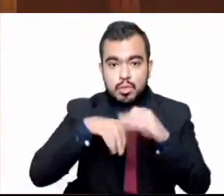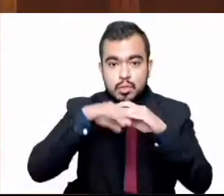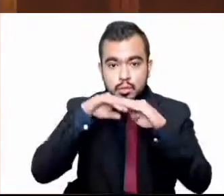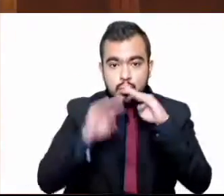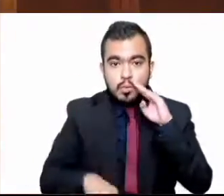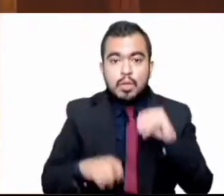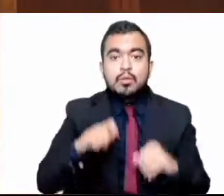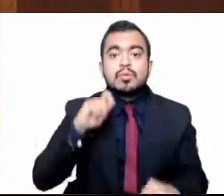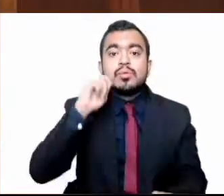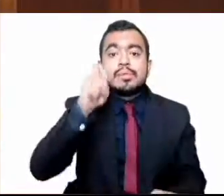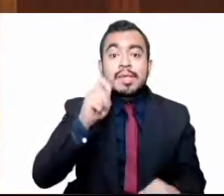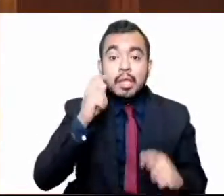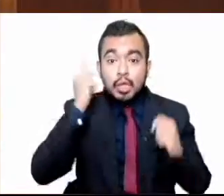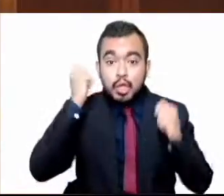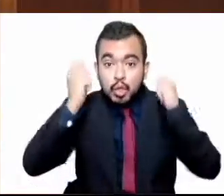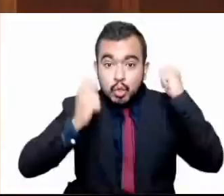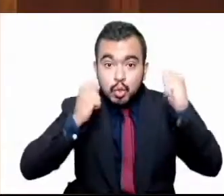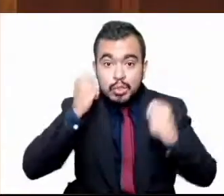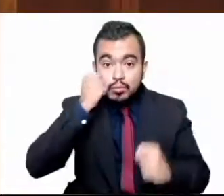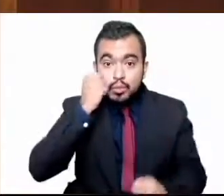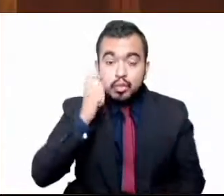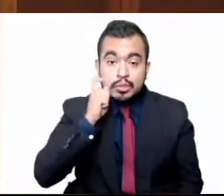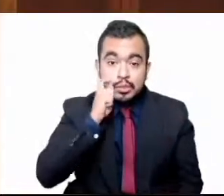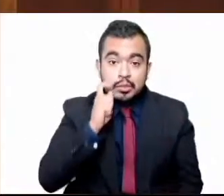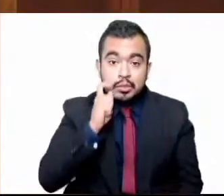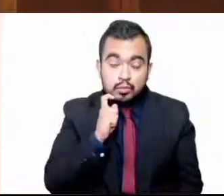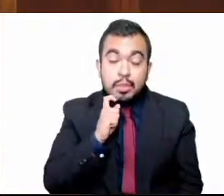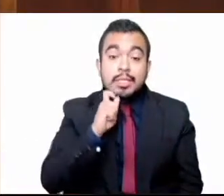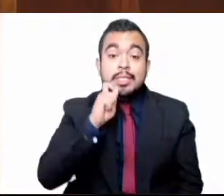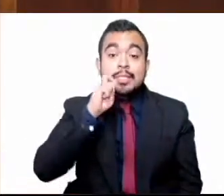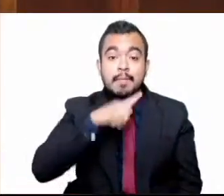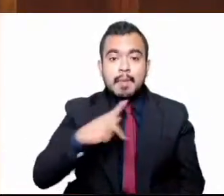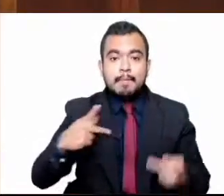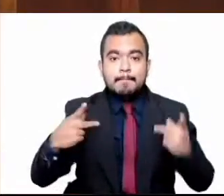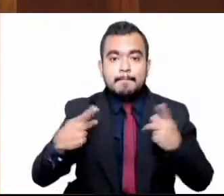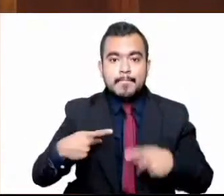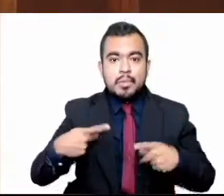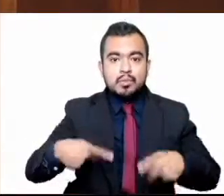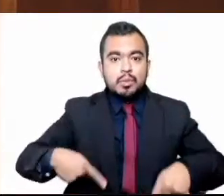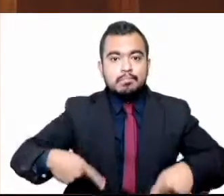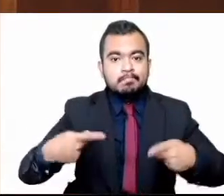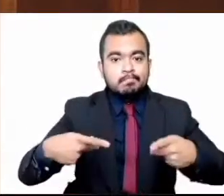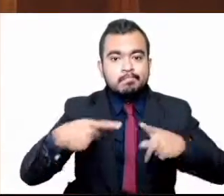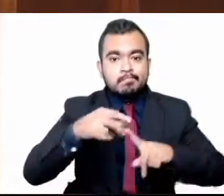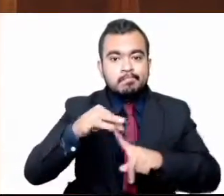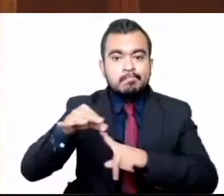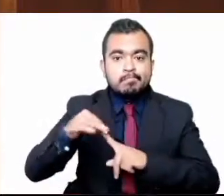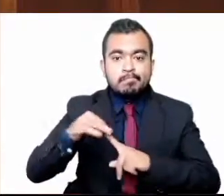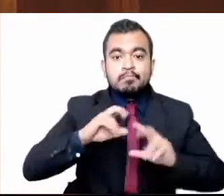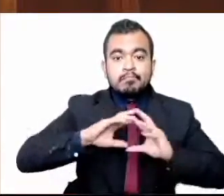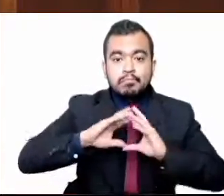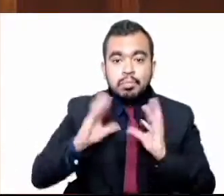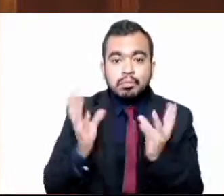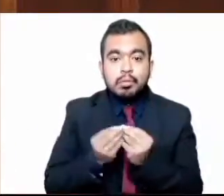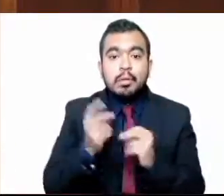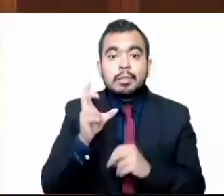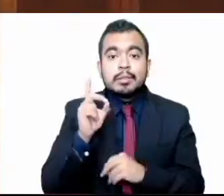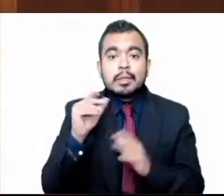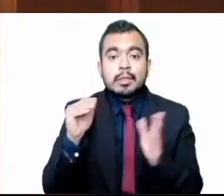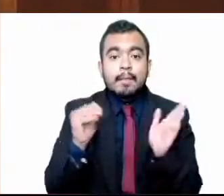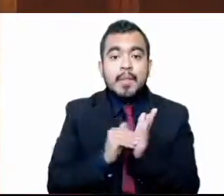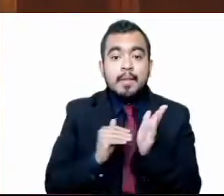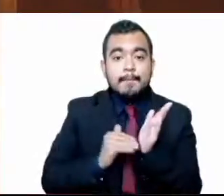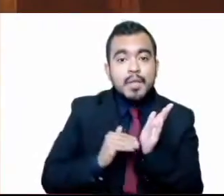sexual junto con el tráfico de personas más de 30 mil millones de dólares estadounidenses de